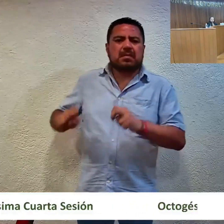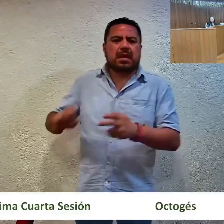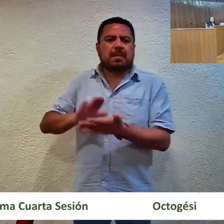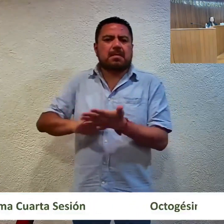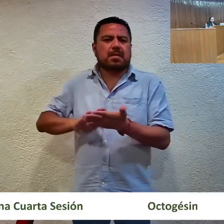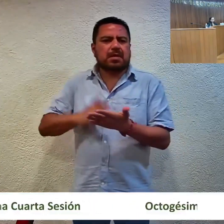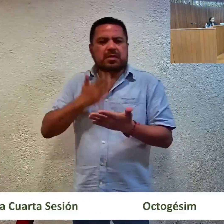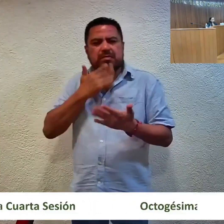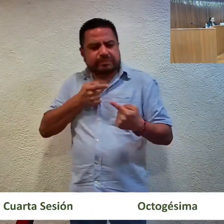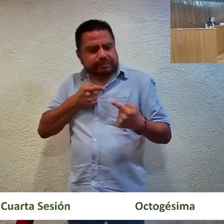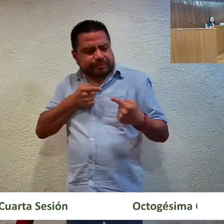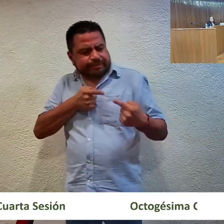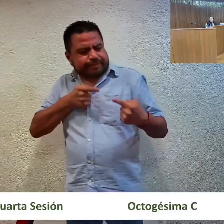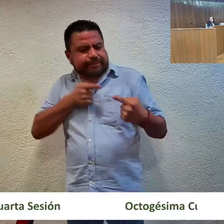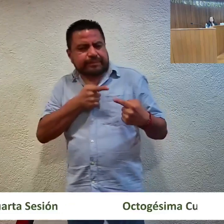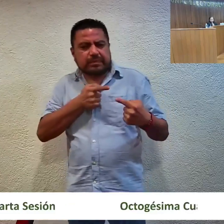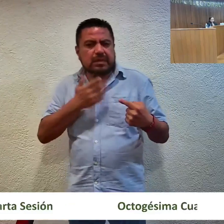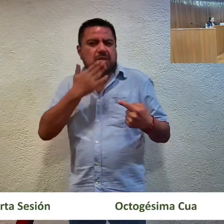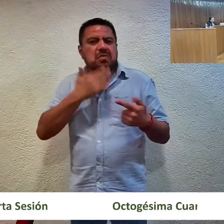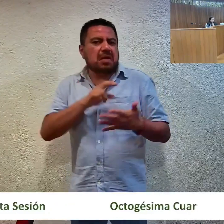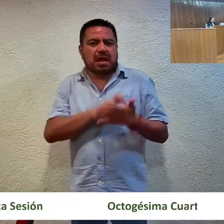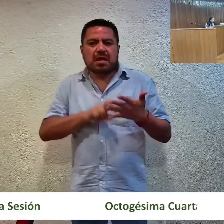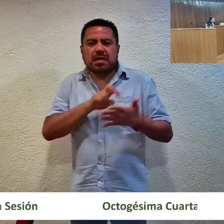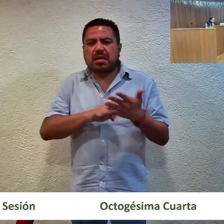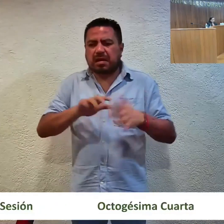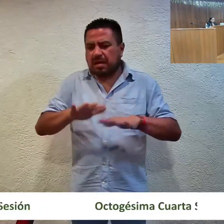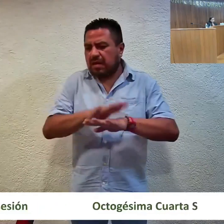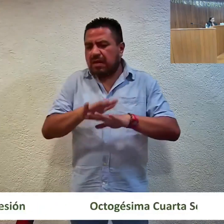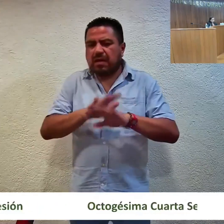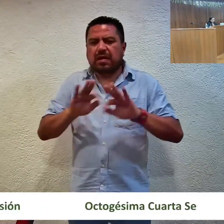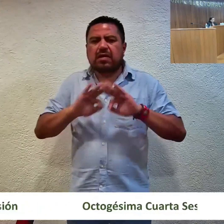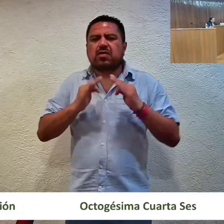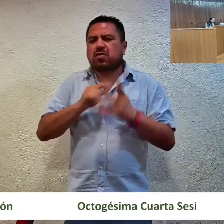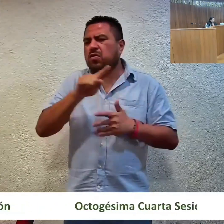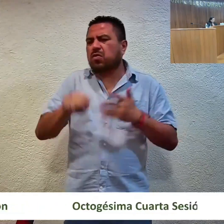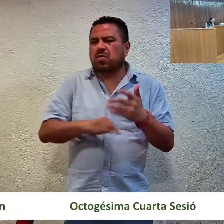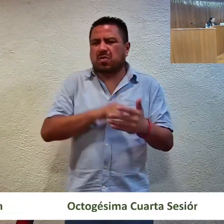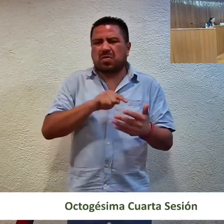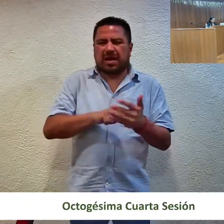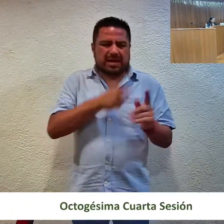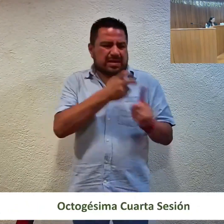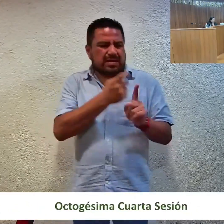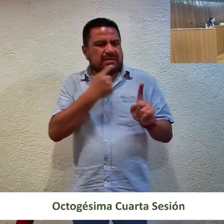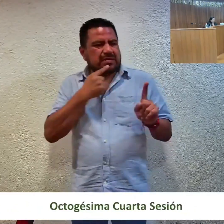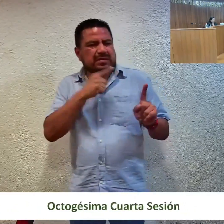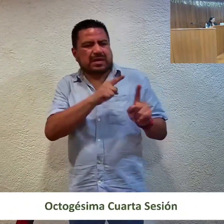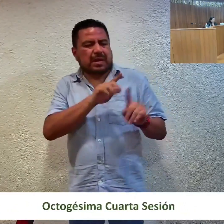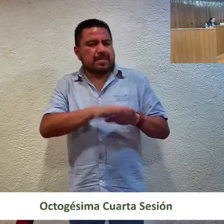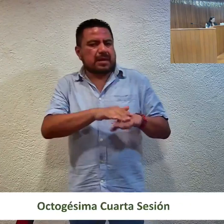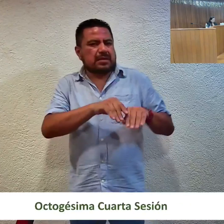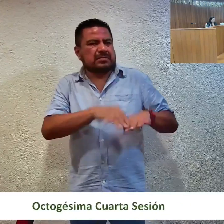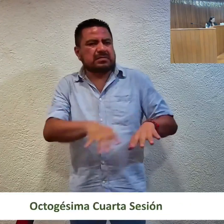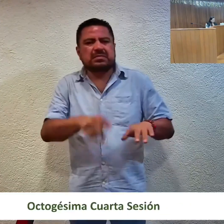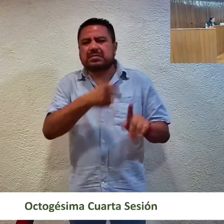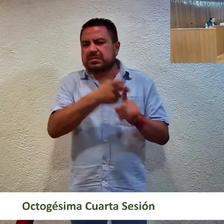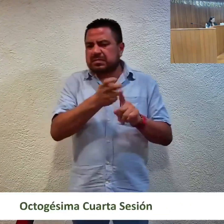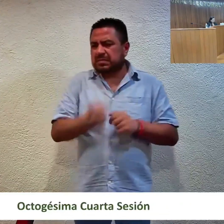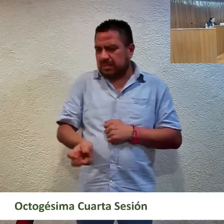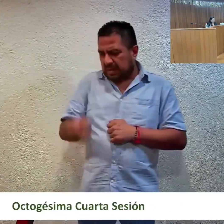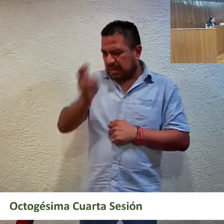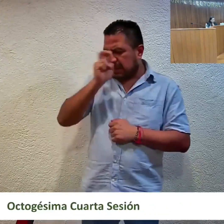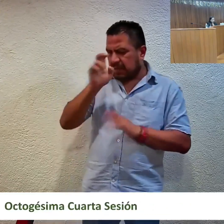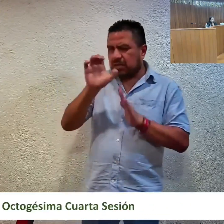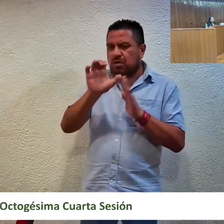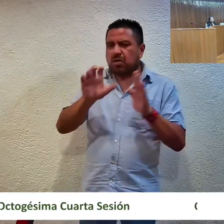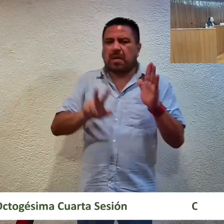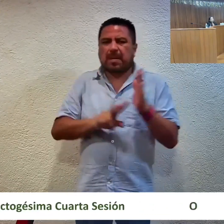discutir con lo cual no se actualizan las circunstancias de modo tiempo y lugar del hecho imputado máxime que en la recepción de las convocatorias y